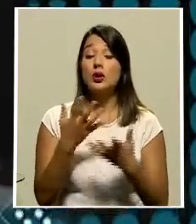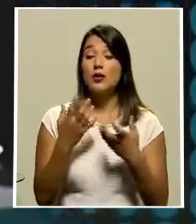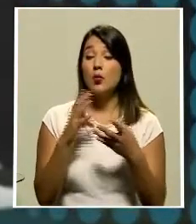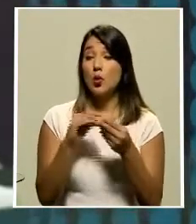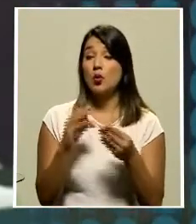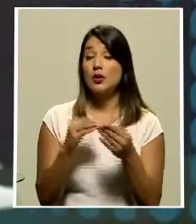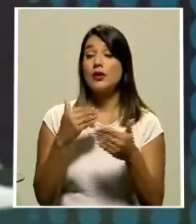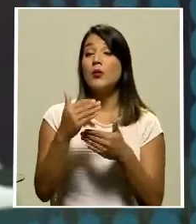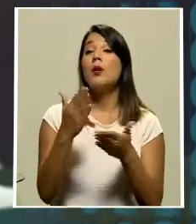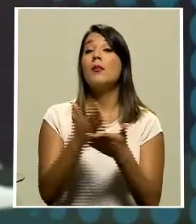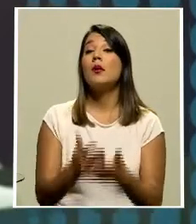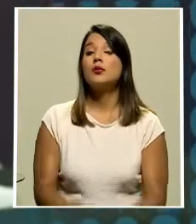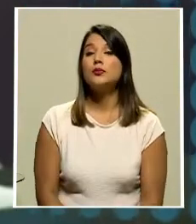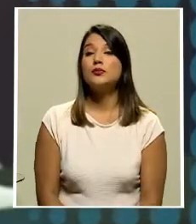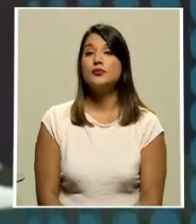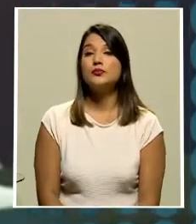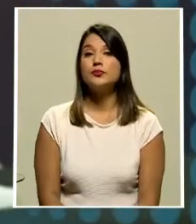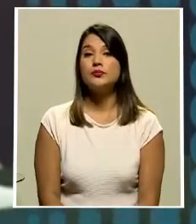al regresar